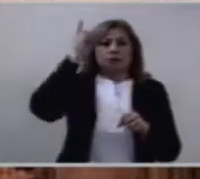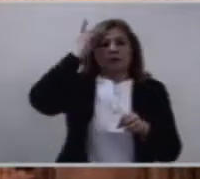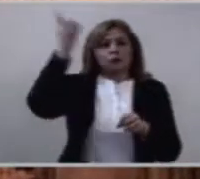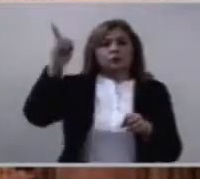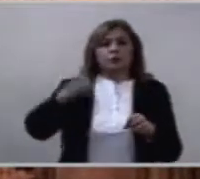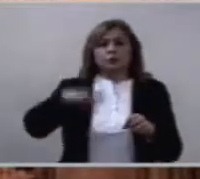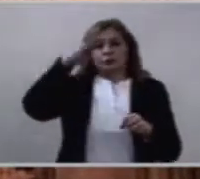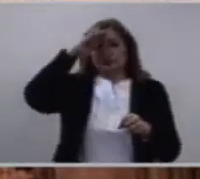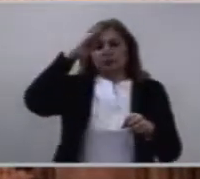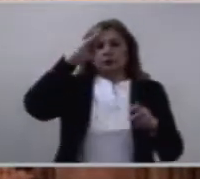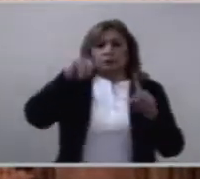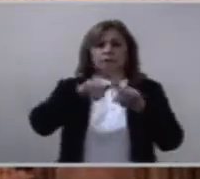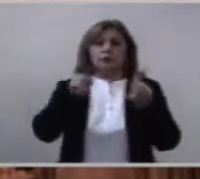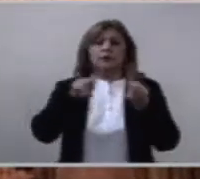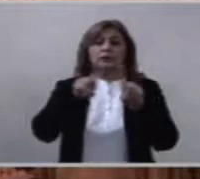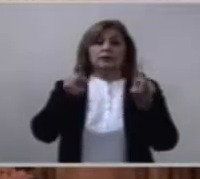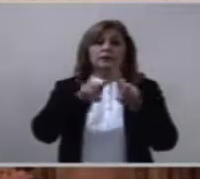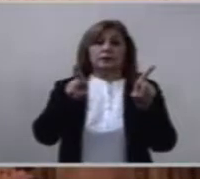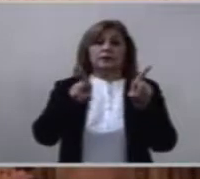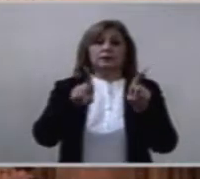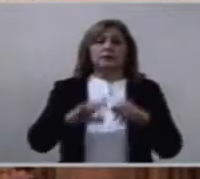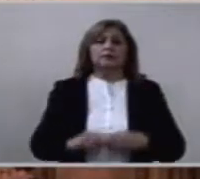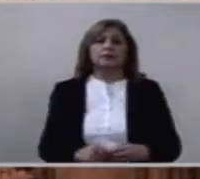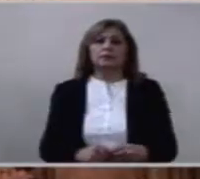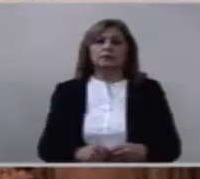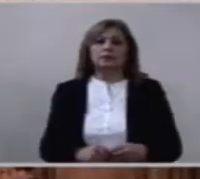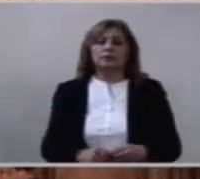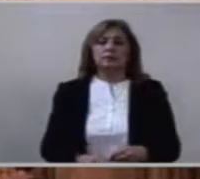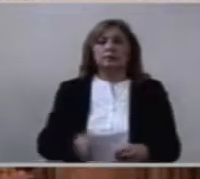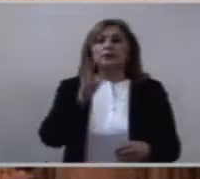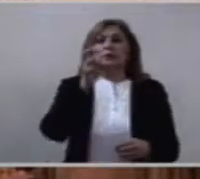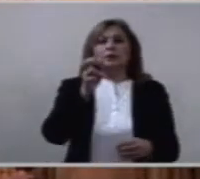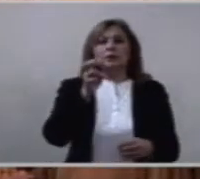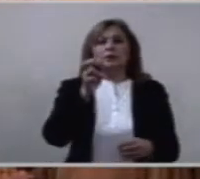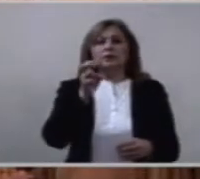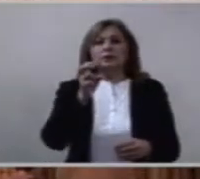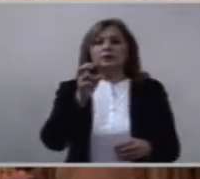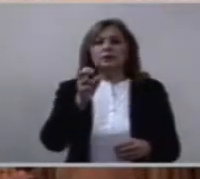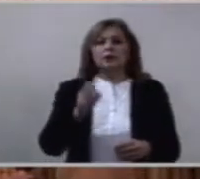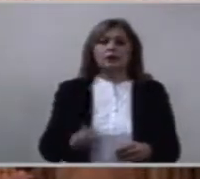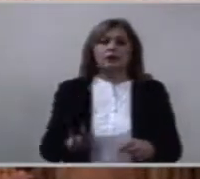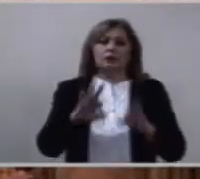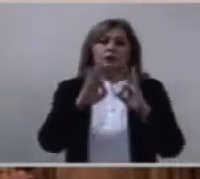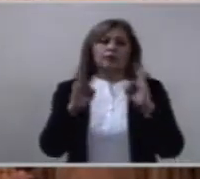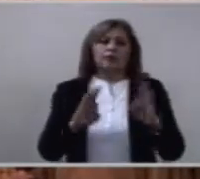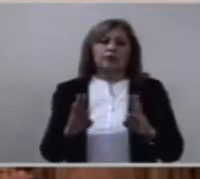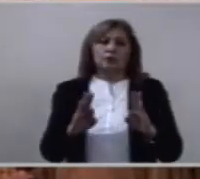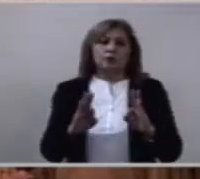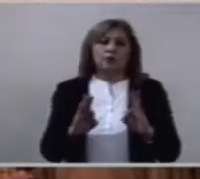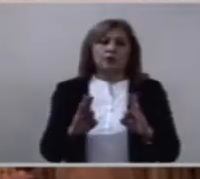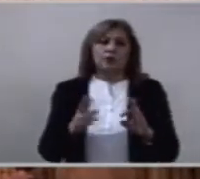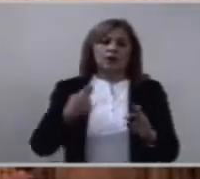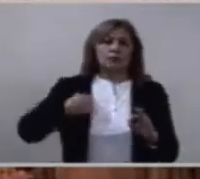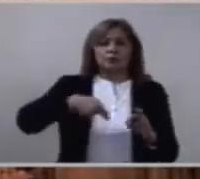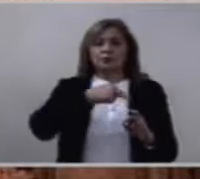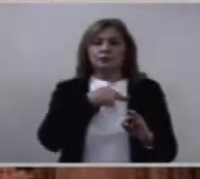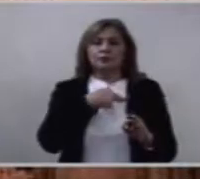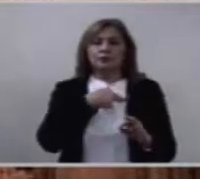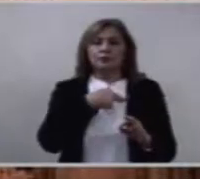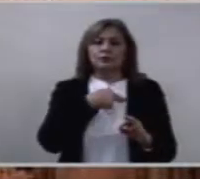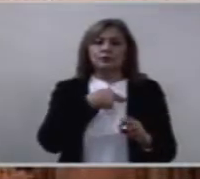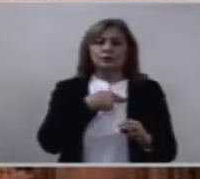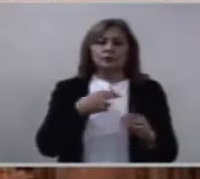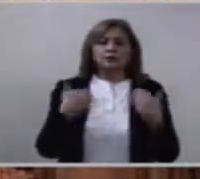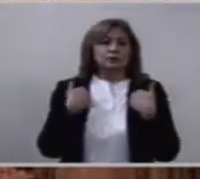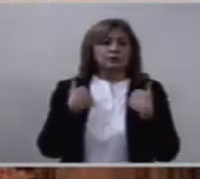pero Él tiene este modo de actuar con nosotros. ¿Por qué razón?